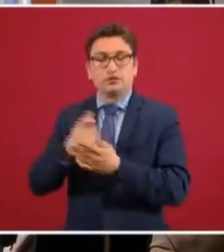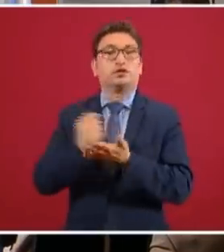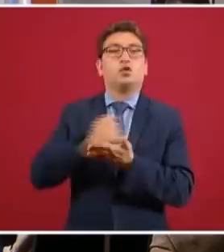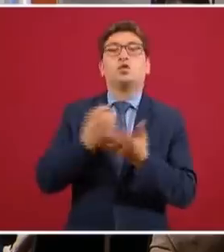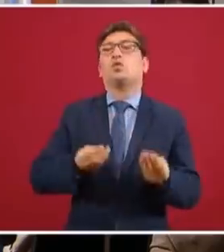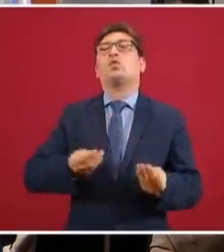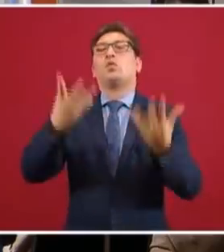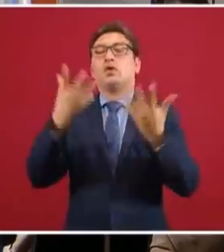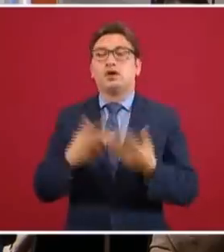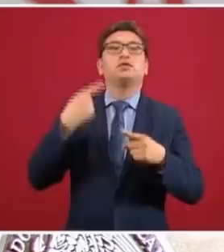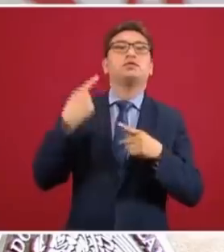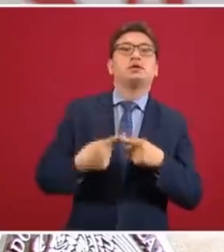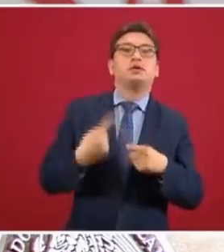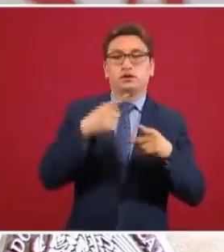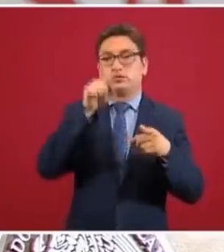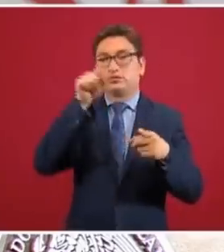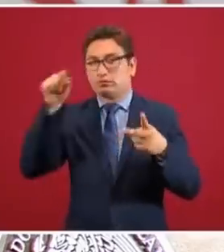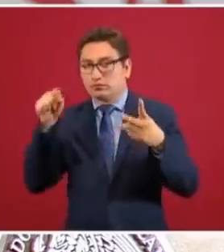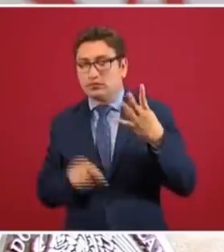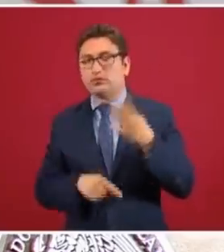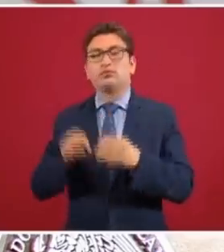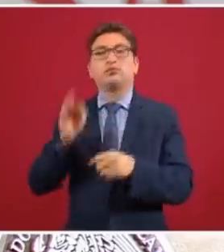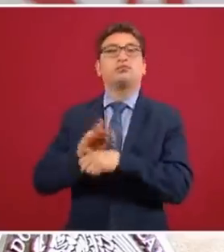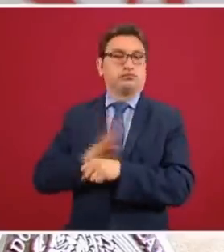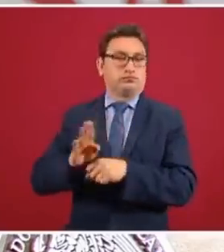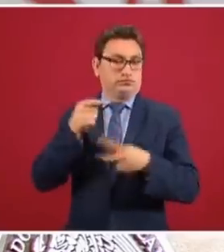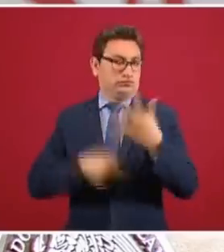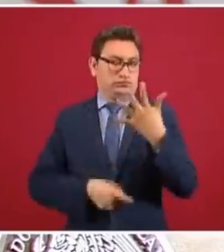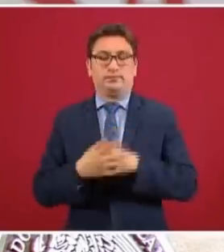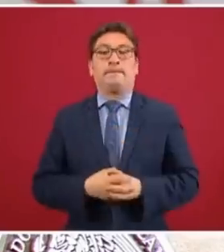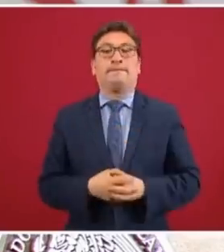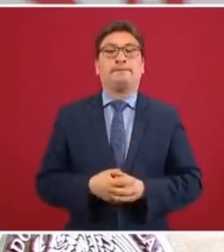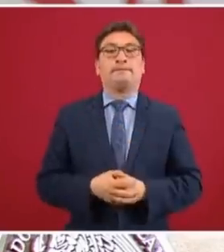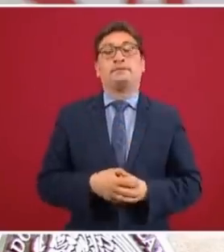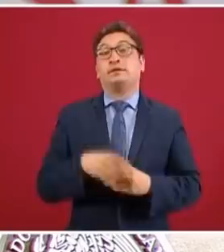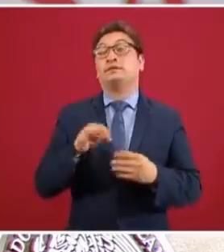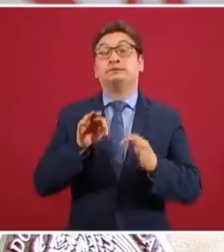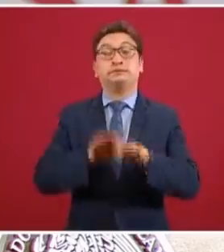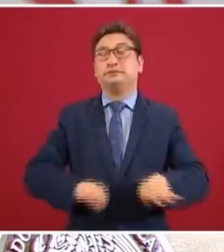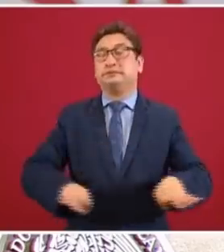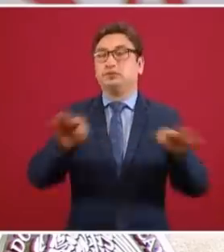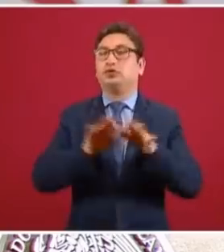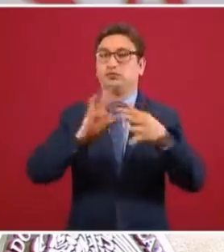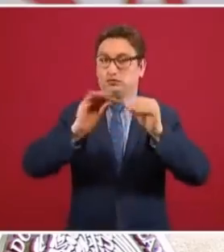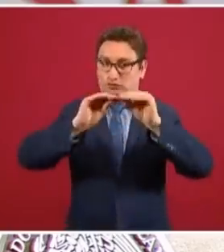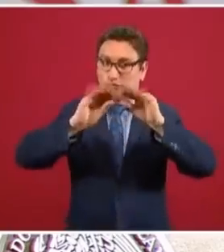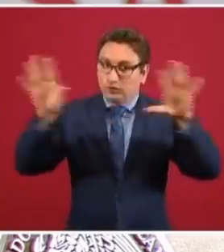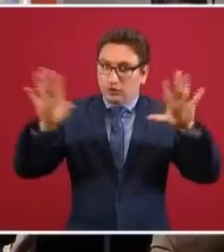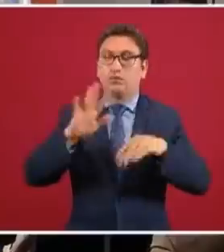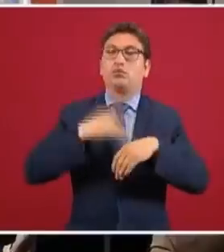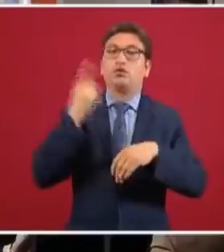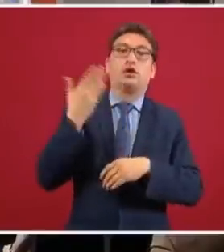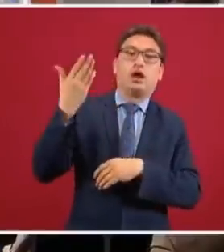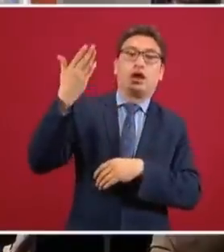y a quiénes han sido beneficiarios. Un asunto que es importante aclarar, porque la vez pasada